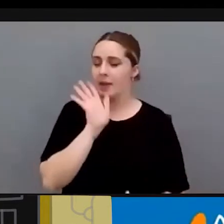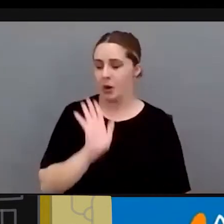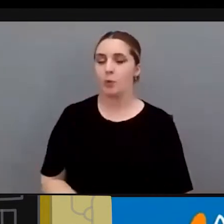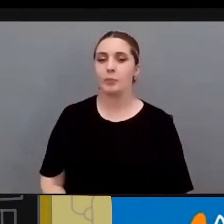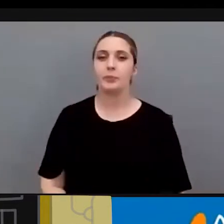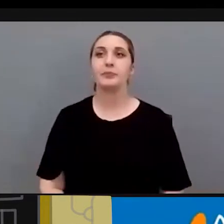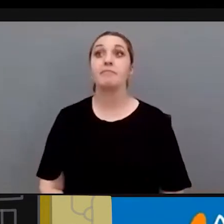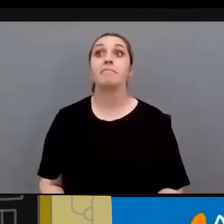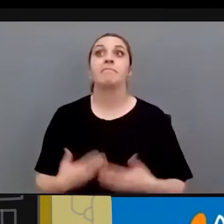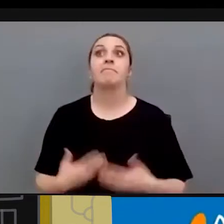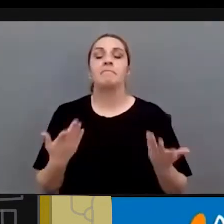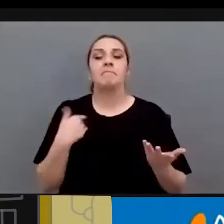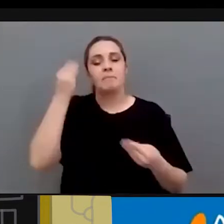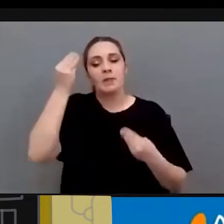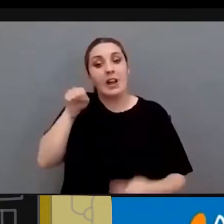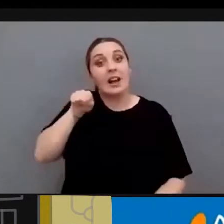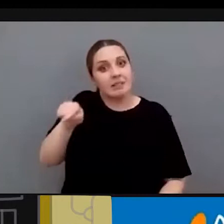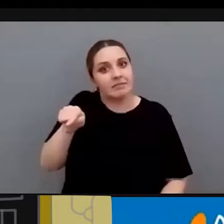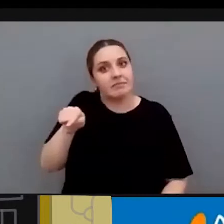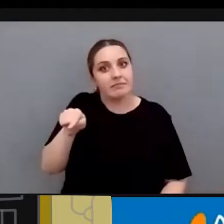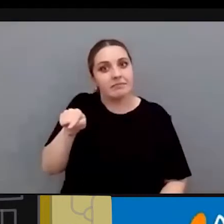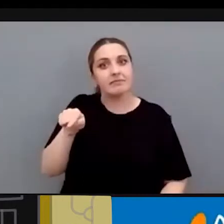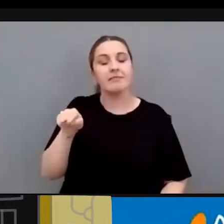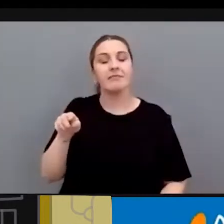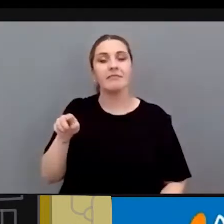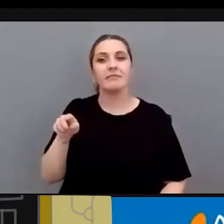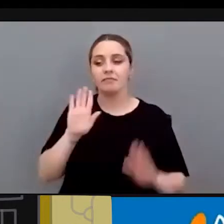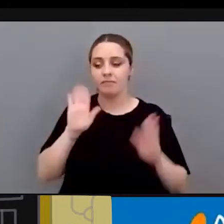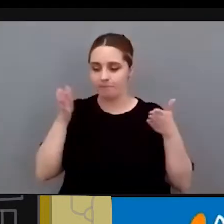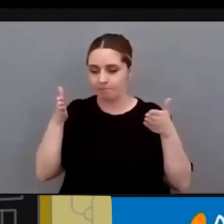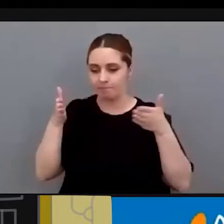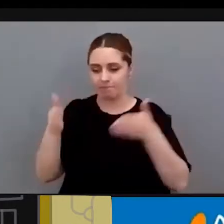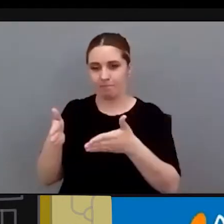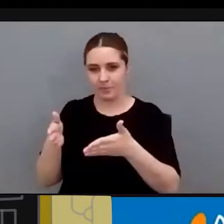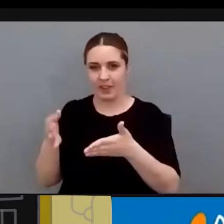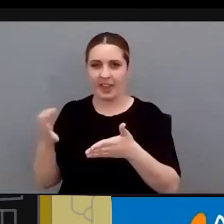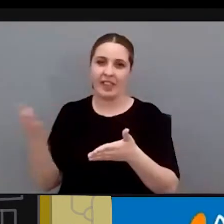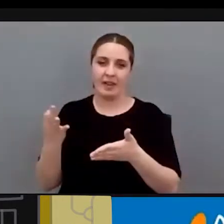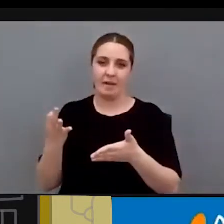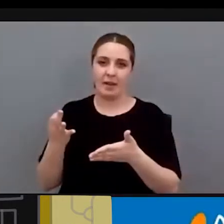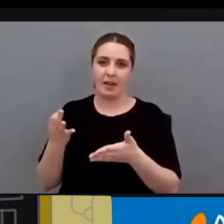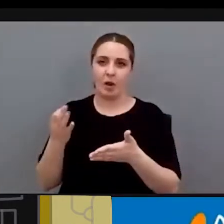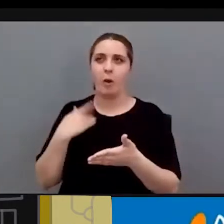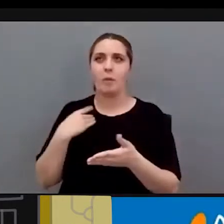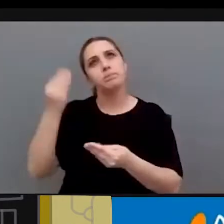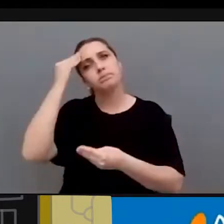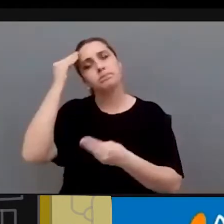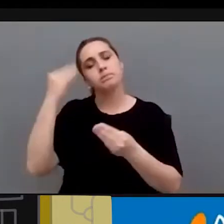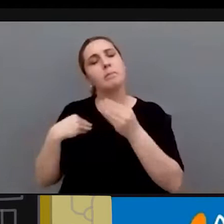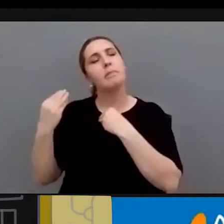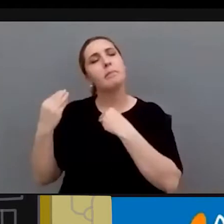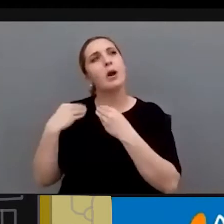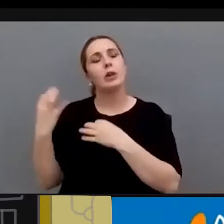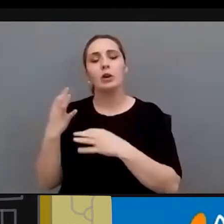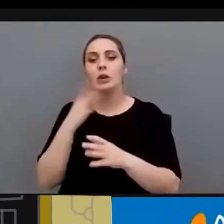Y yo creo que es ahí donde nos tendríamos que volver, o tendríamos que volver a preguntar, porque en el manual que se ha